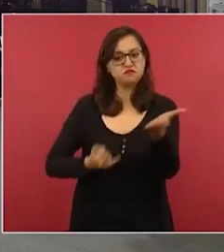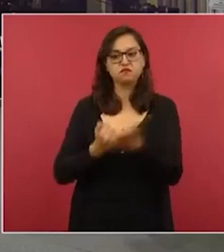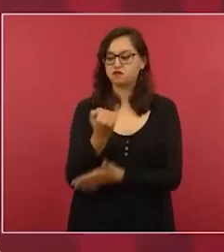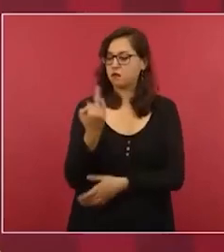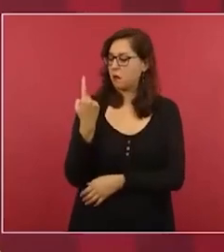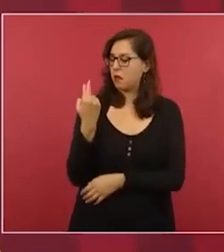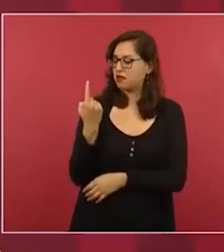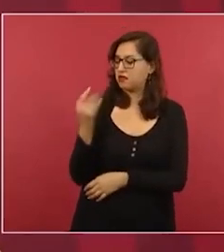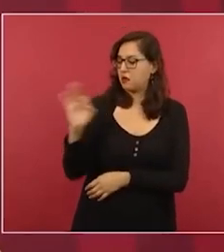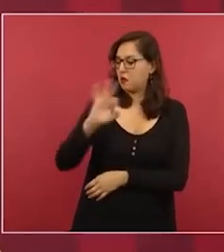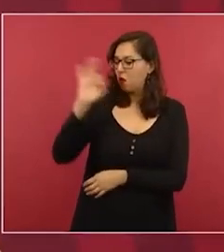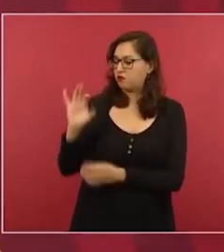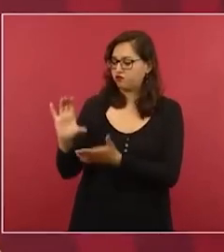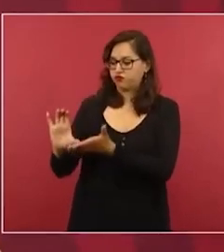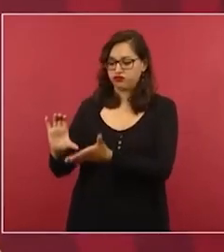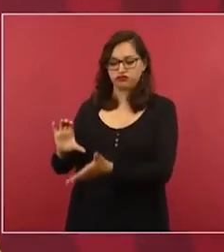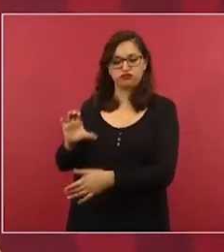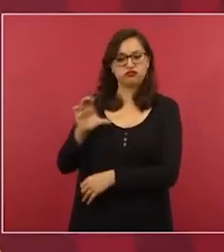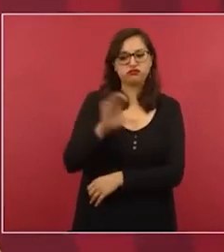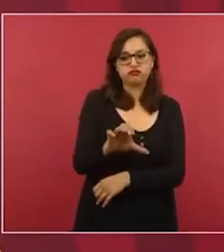con ese 25%